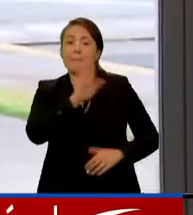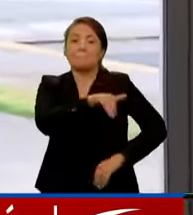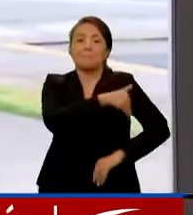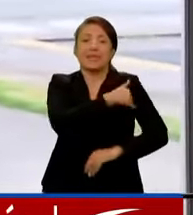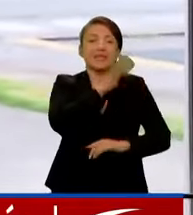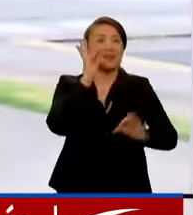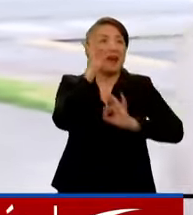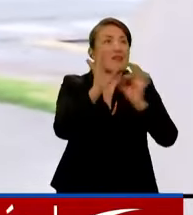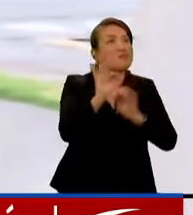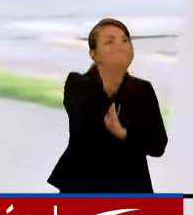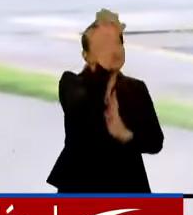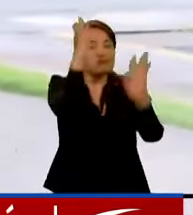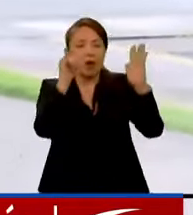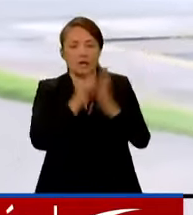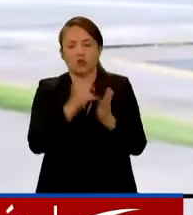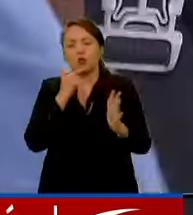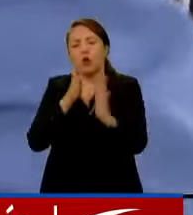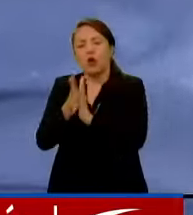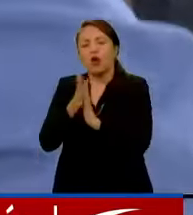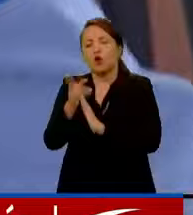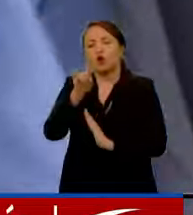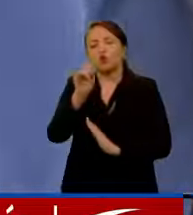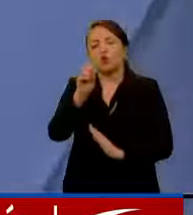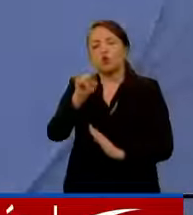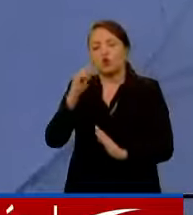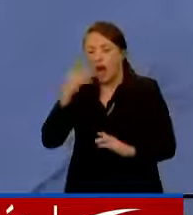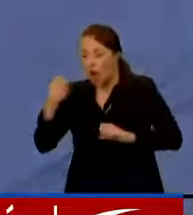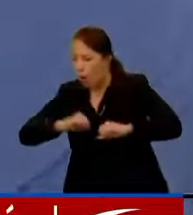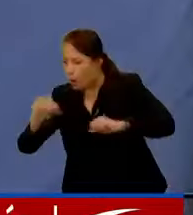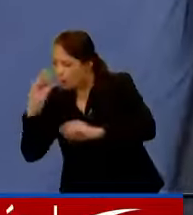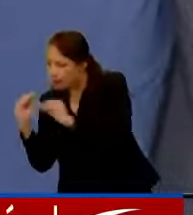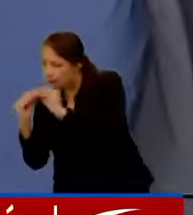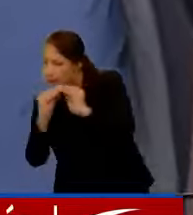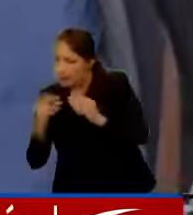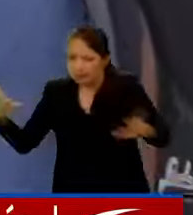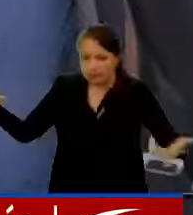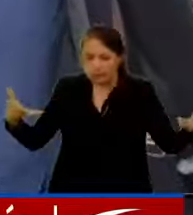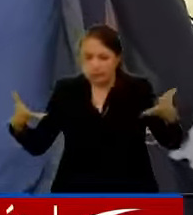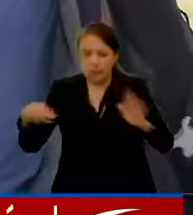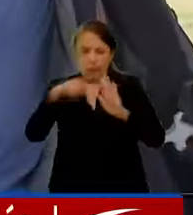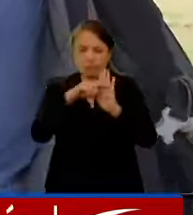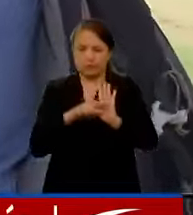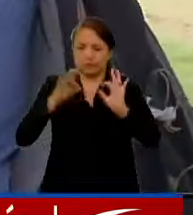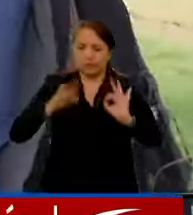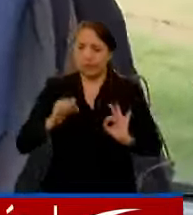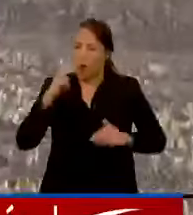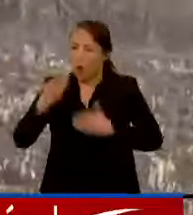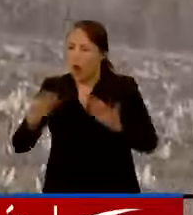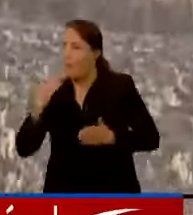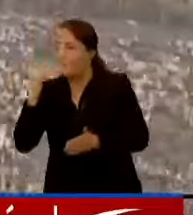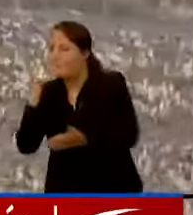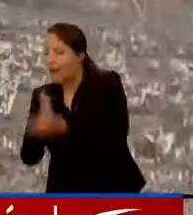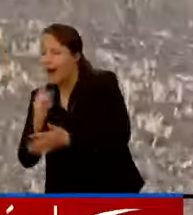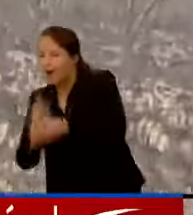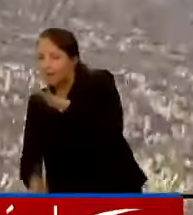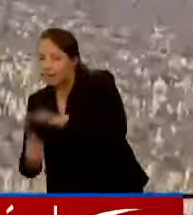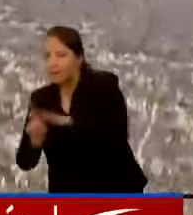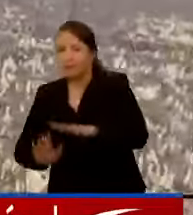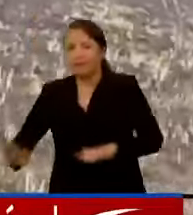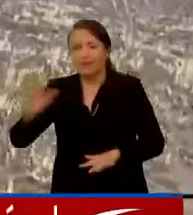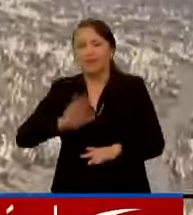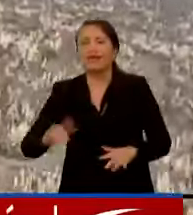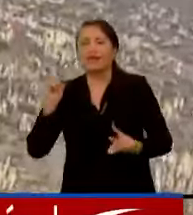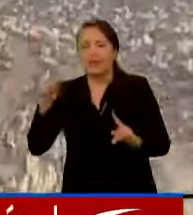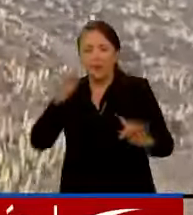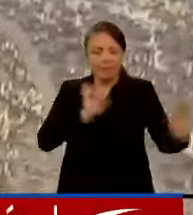anunció las primeras decisiones. Se activaron los protocolos de colaboración internacional para atender cualquier emergencia que se pueda presentar e inició una fase de